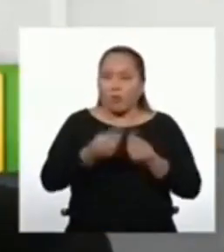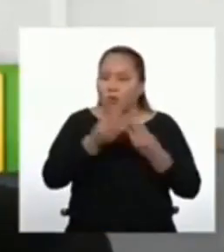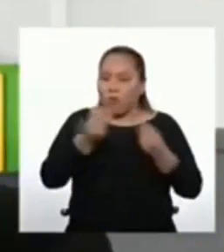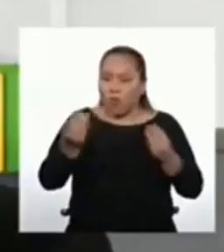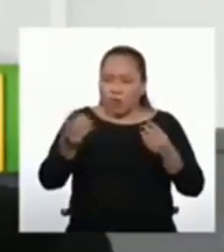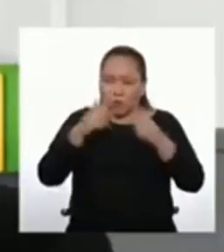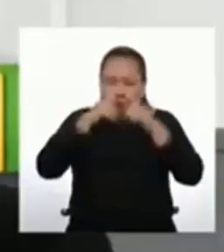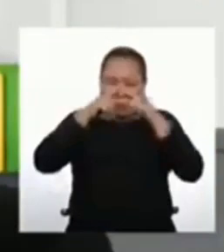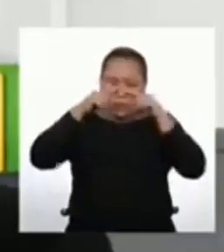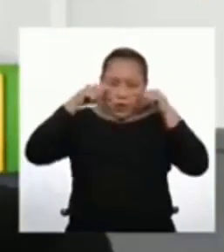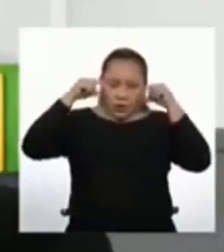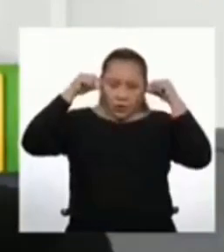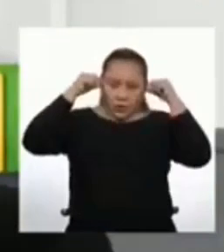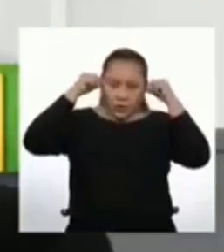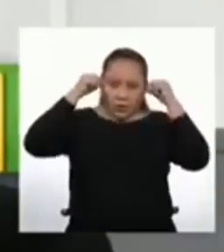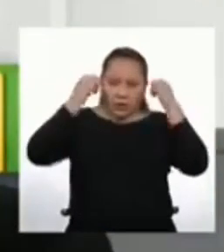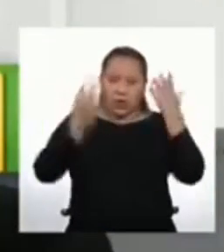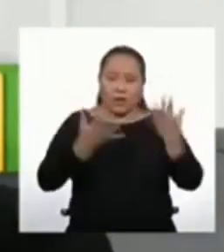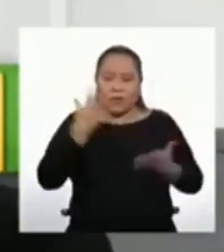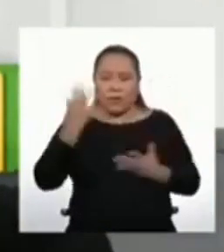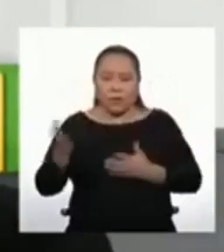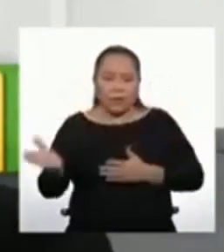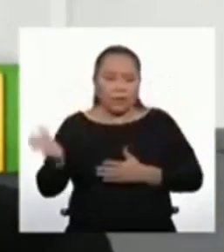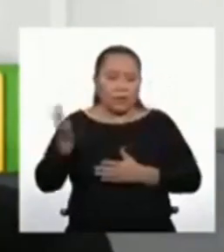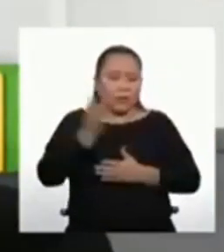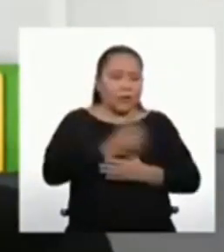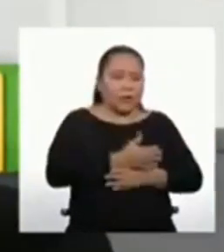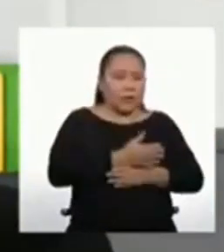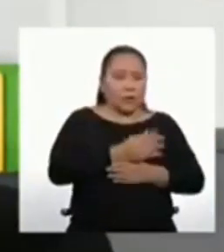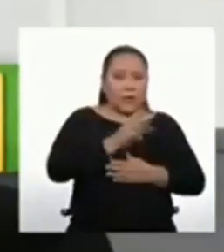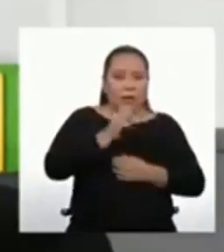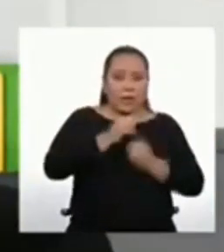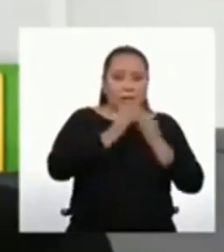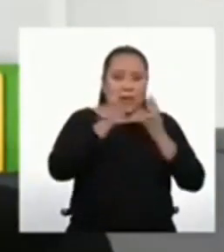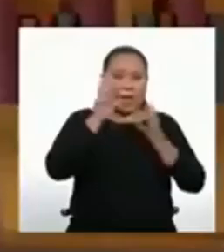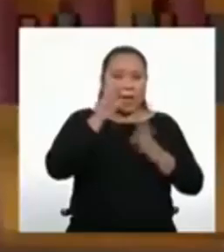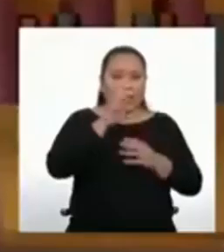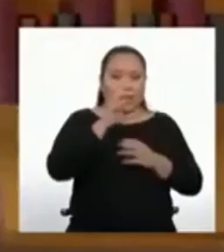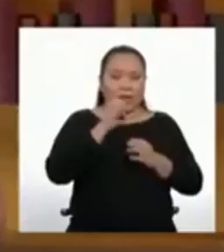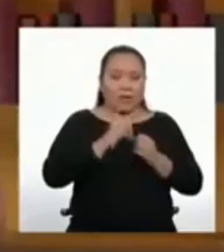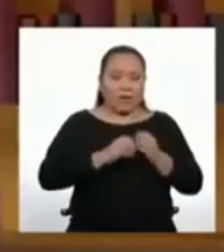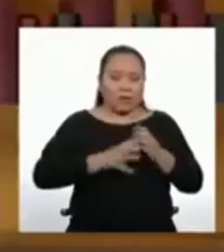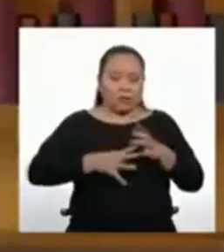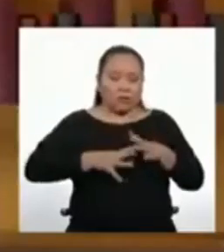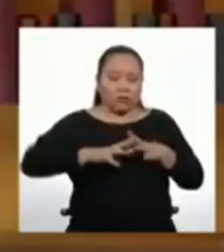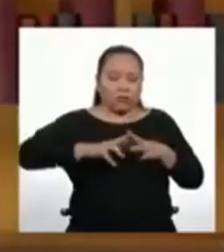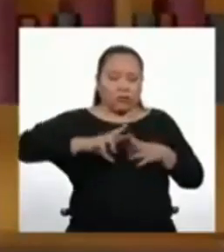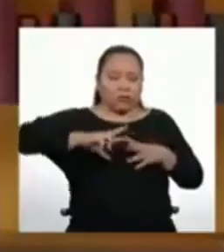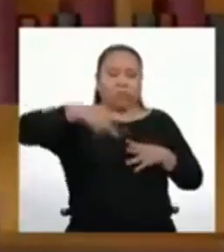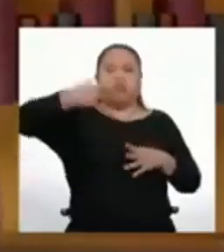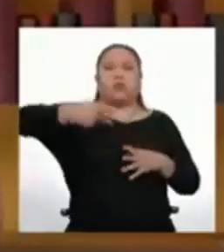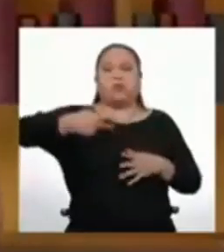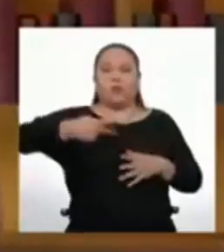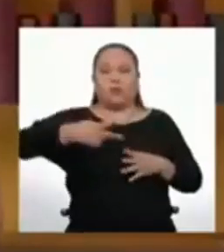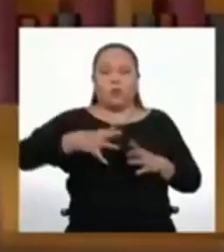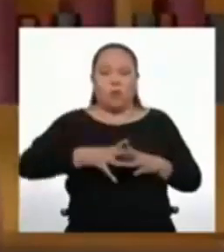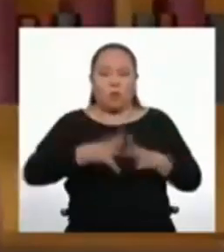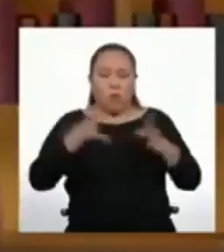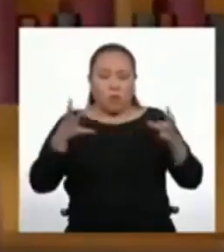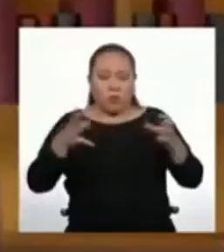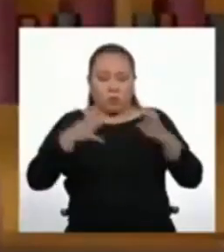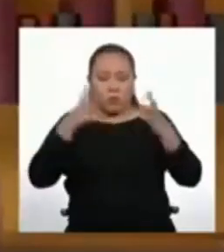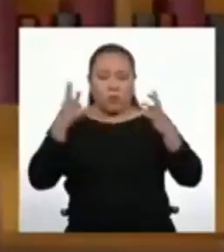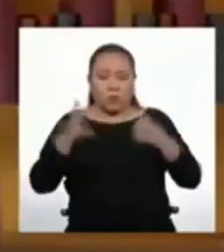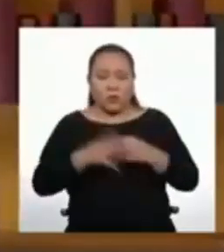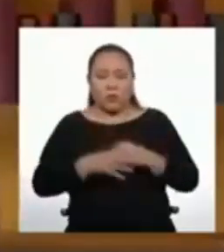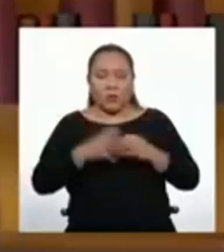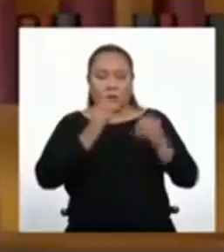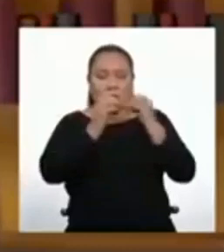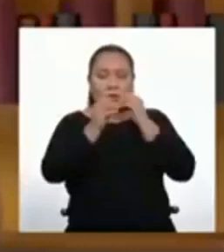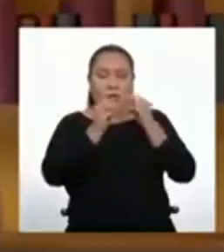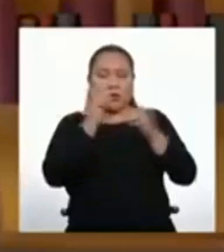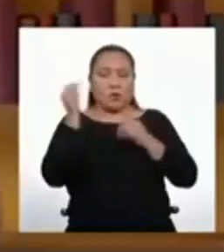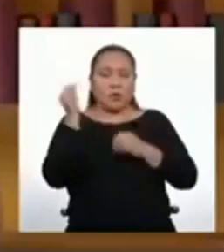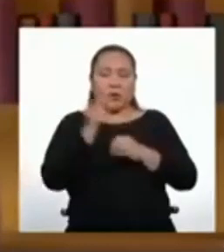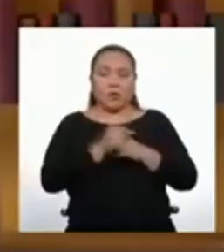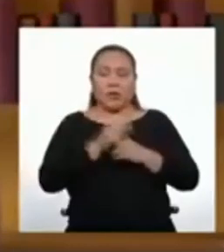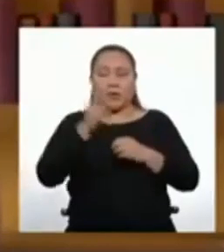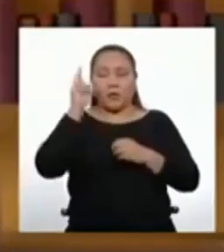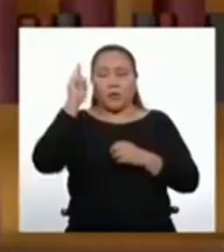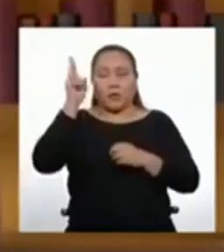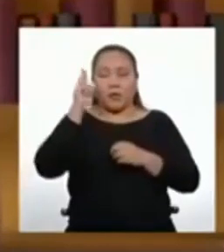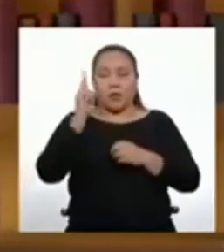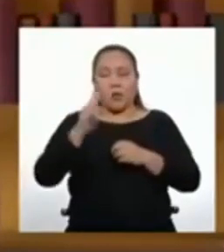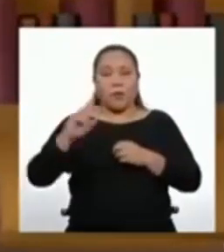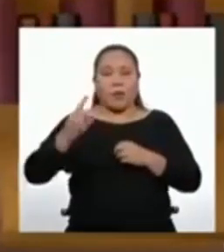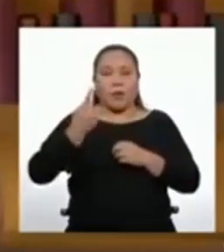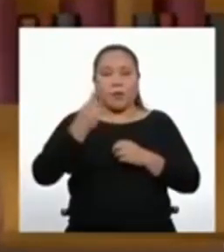un montón. Seguro para el día 30 tienen listas más del doble. Seguro que sí. Y para resolver esta pregunta, primero